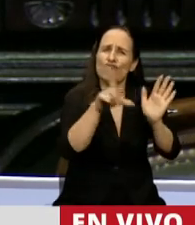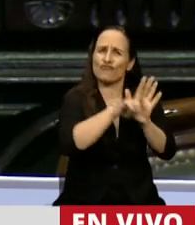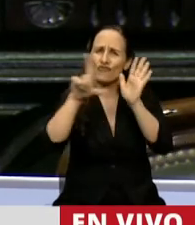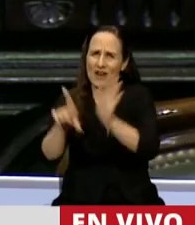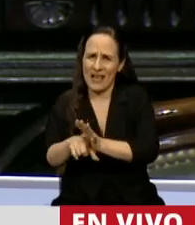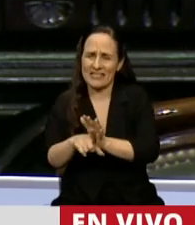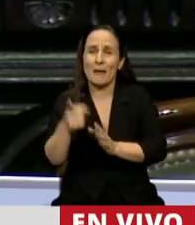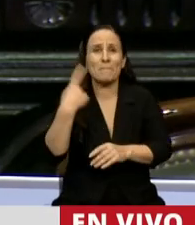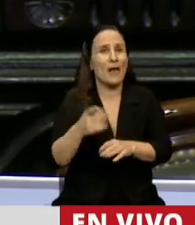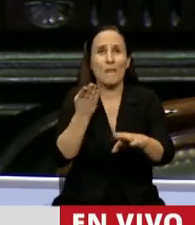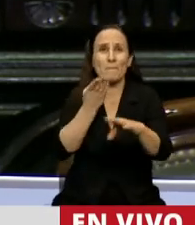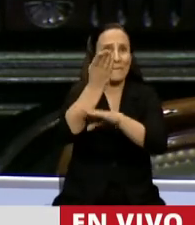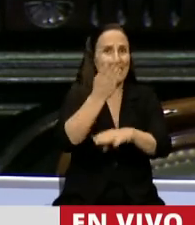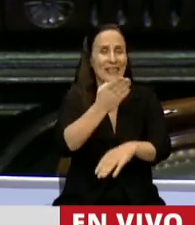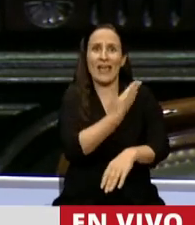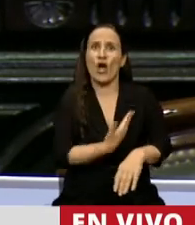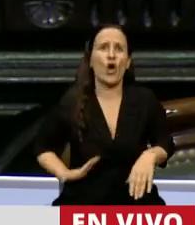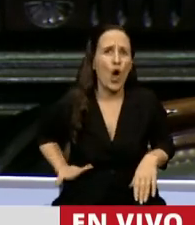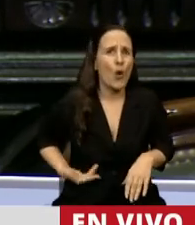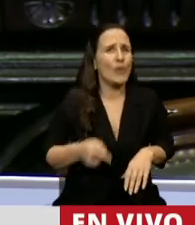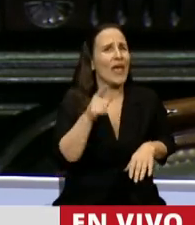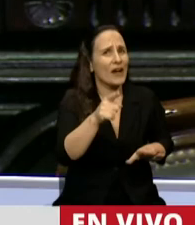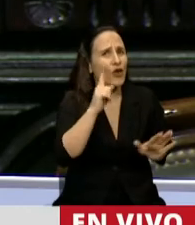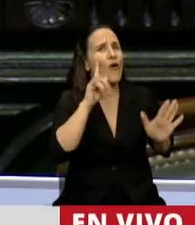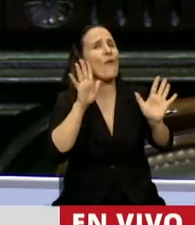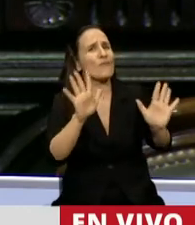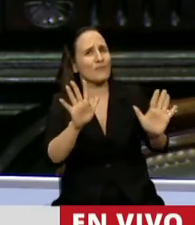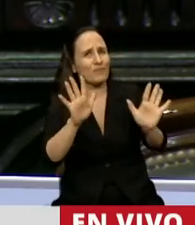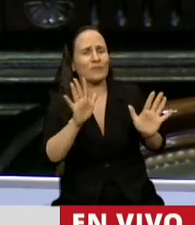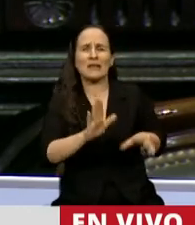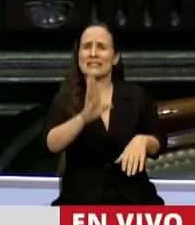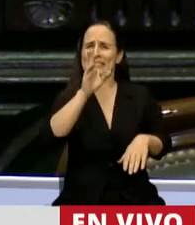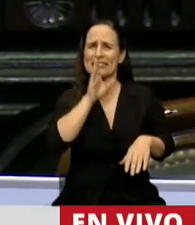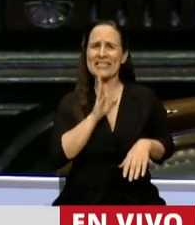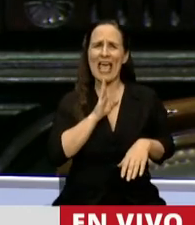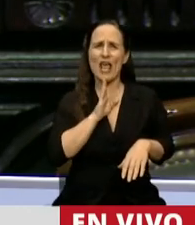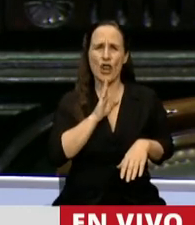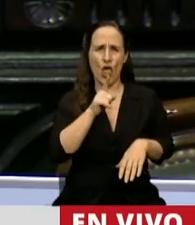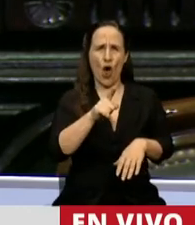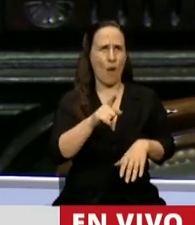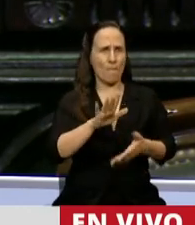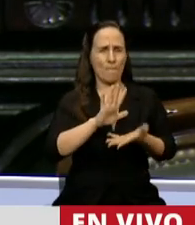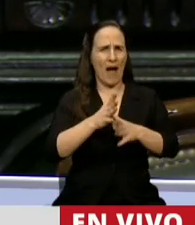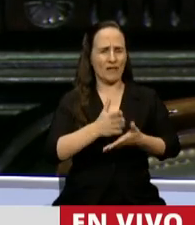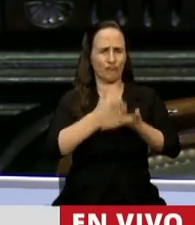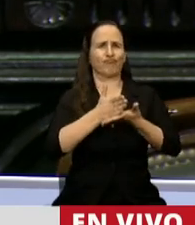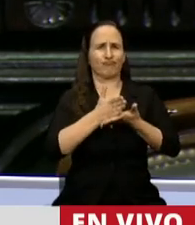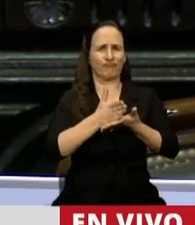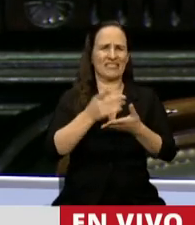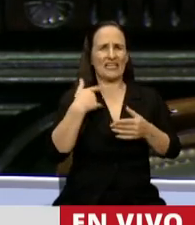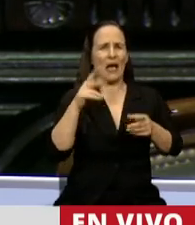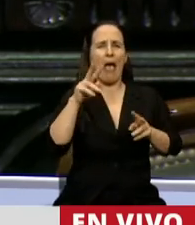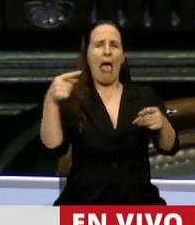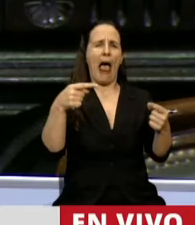pero exhortamos al gobierno a ser más prudente, a ser más serio, más consistente y menos contradictorio